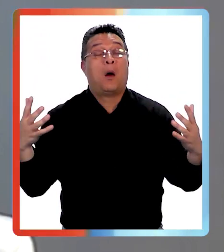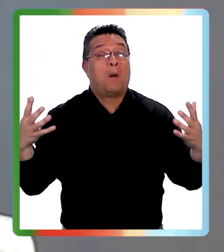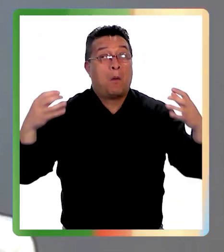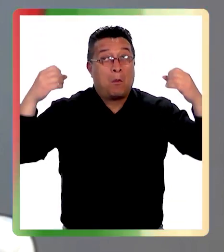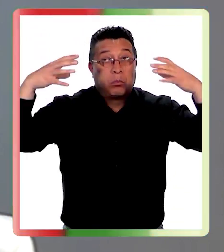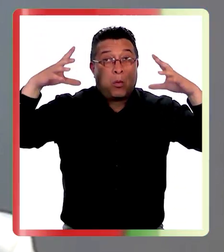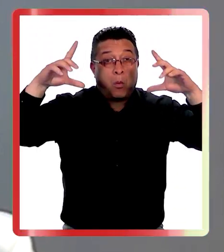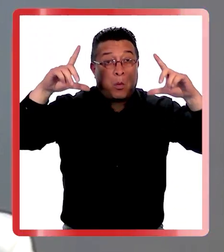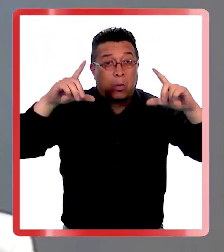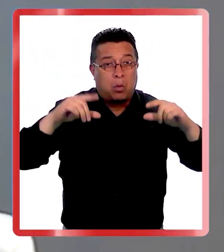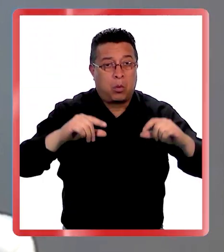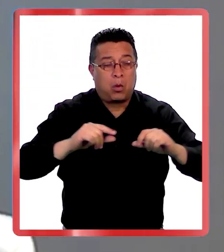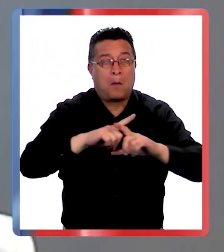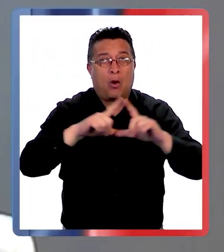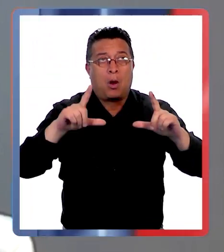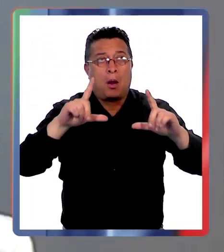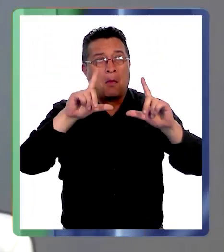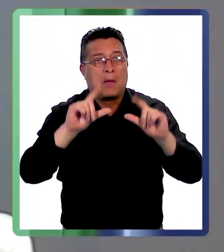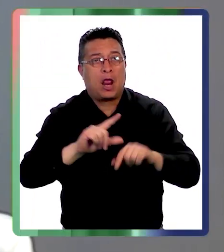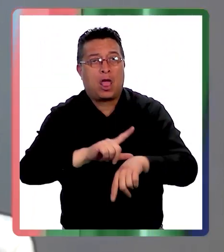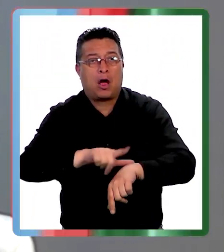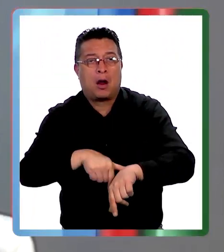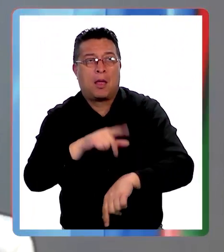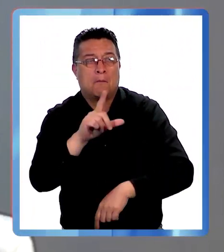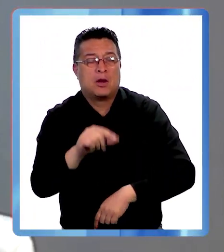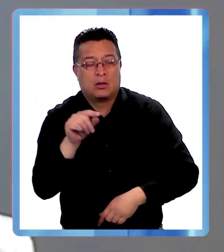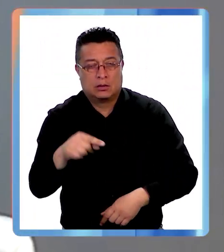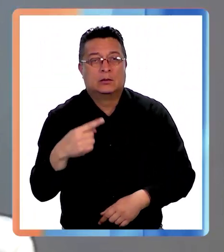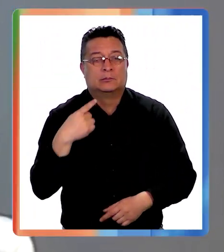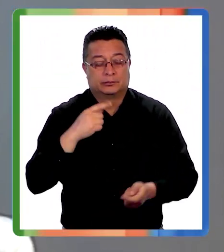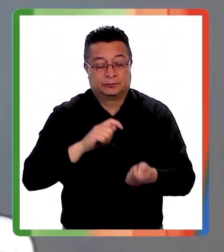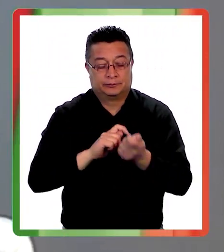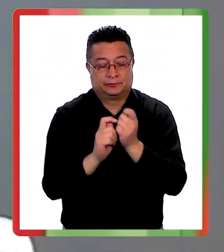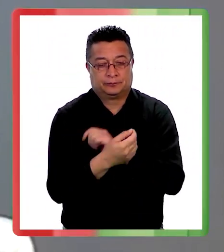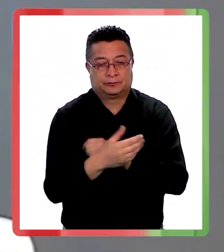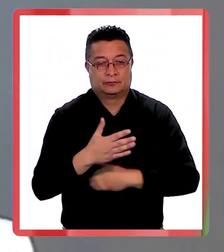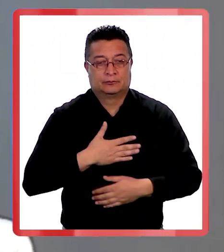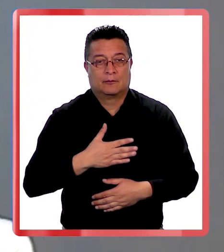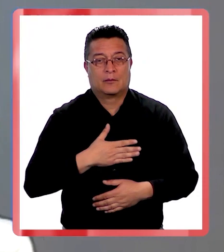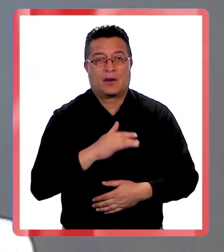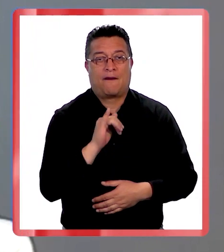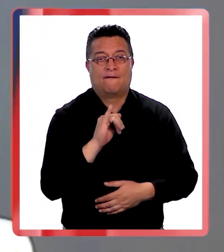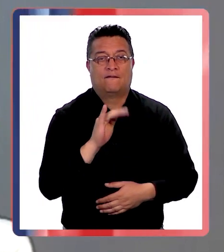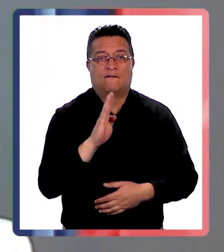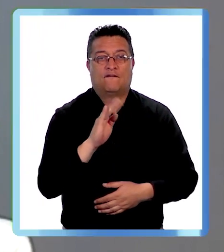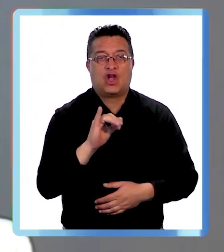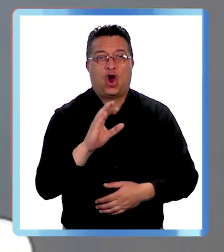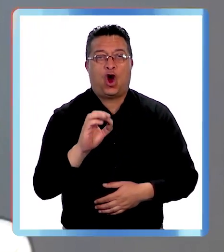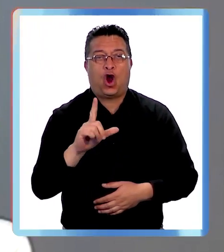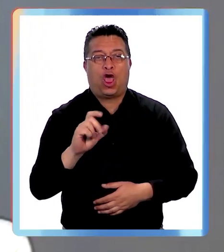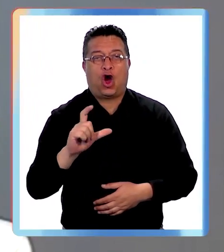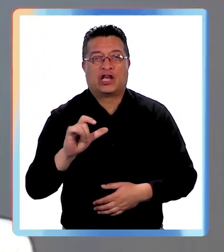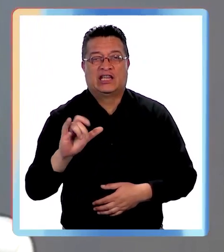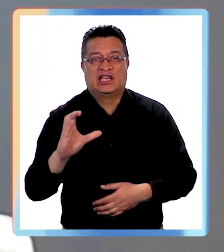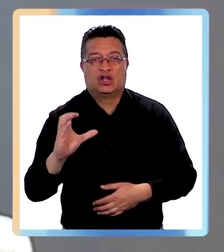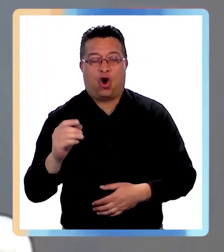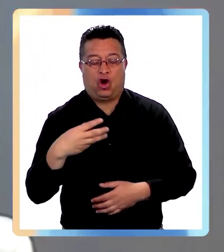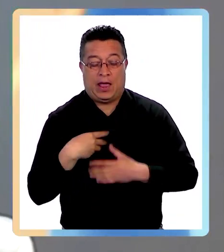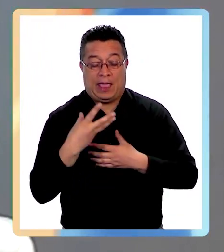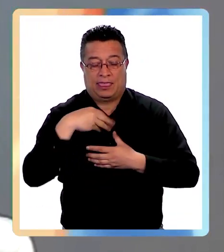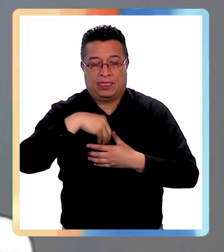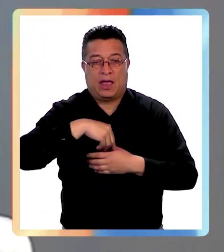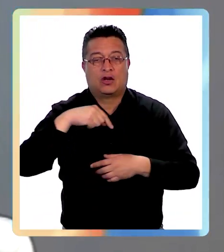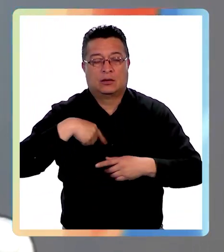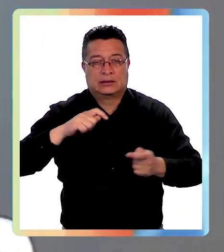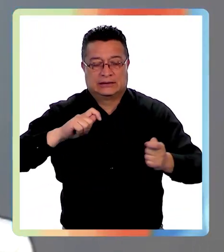impacta a los ciclos de los ritmos biológicos internos, los relojes biológicos, se